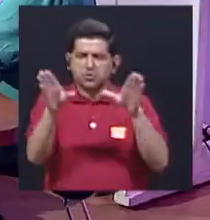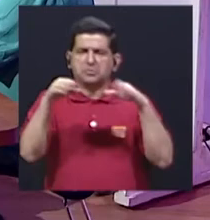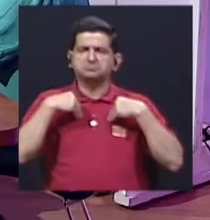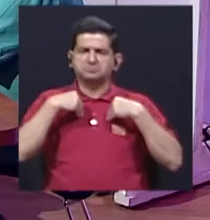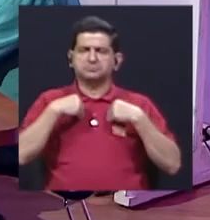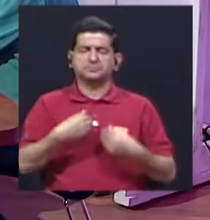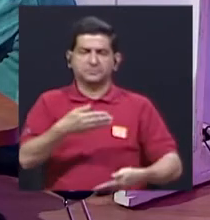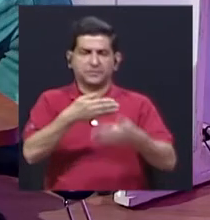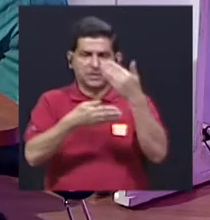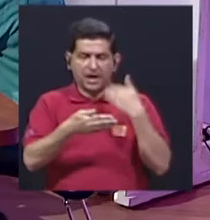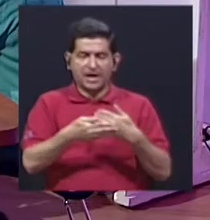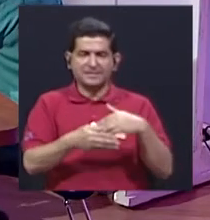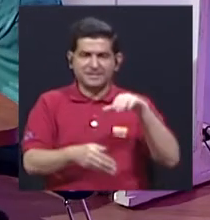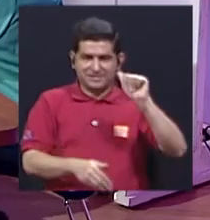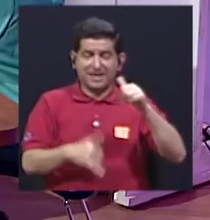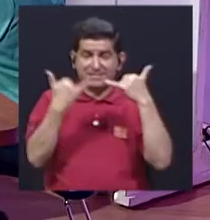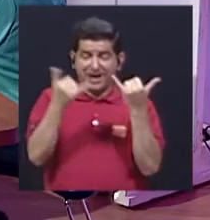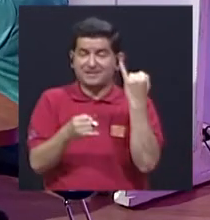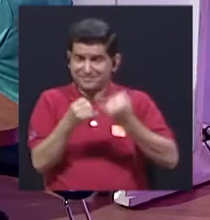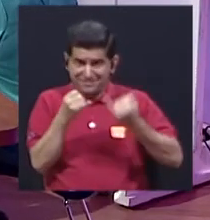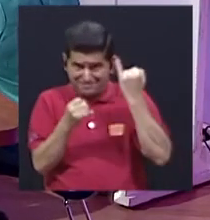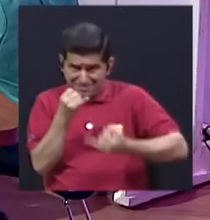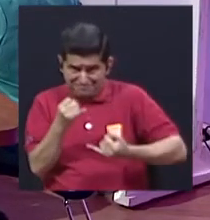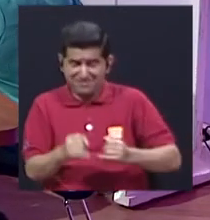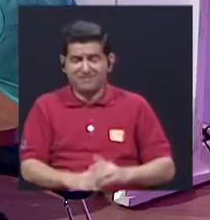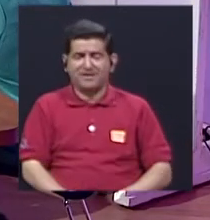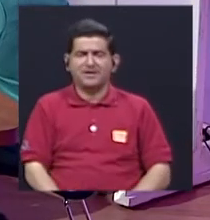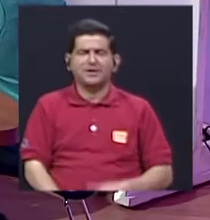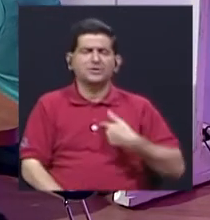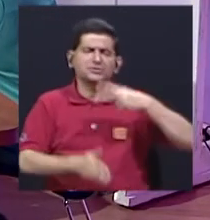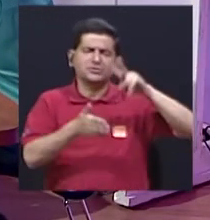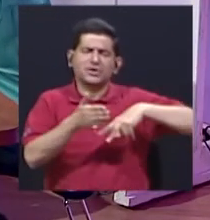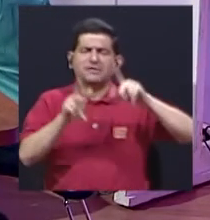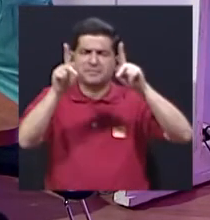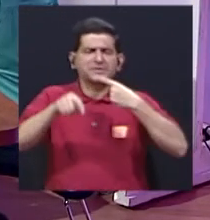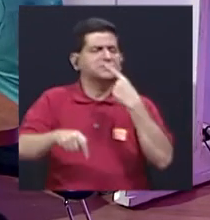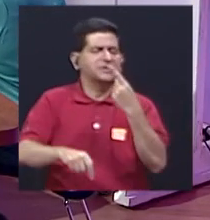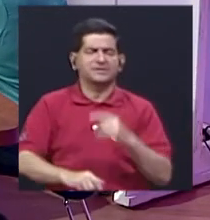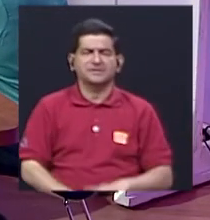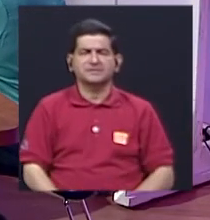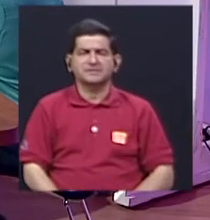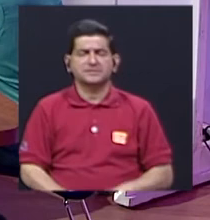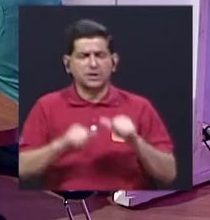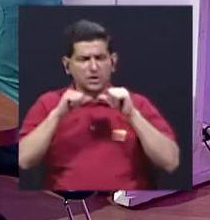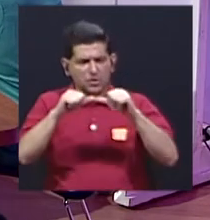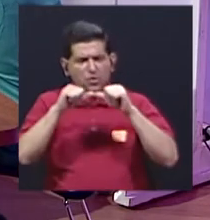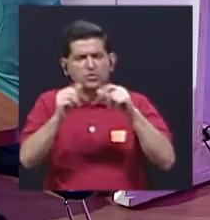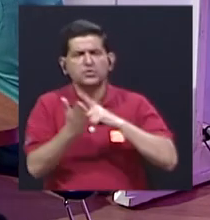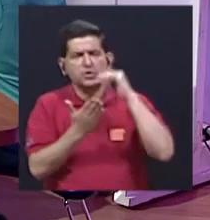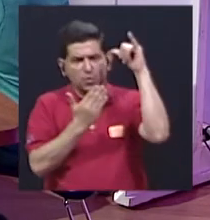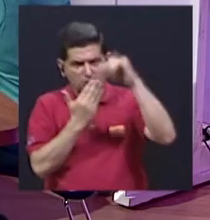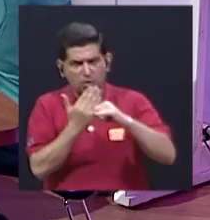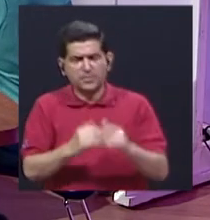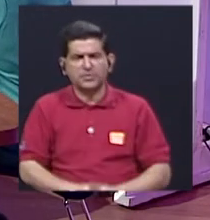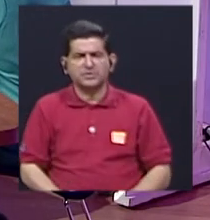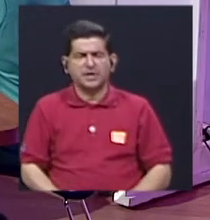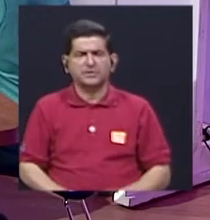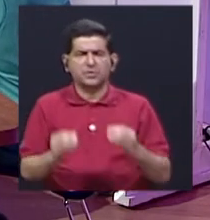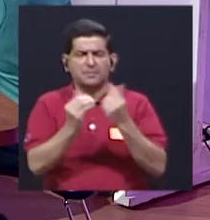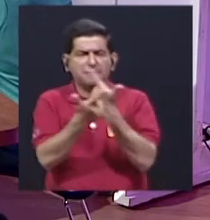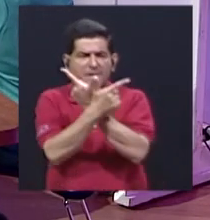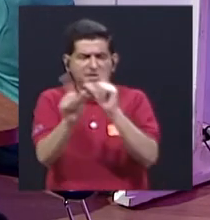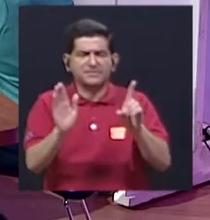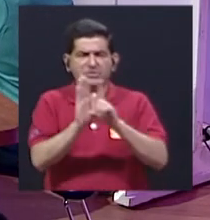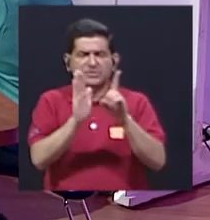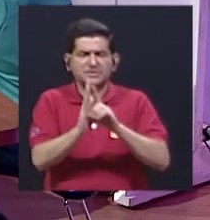Antes de darle la palabra a Andrea, porque ya vamos cerrando, se nos sacó el programa, voy a leer, un televidente dice que sigan adelante con el proyecto porque la mayor liberación